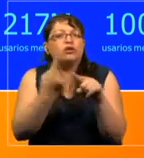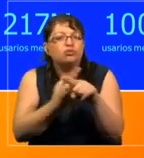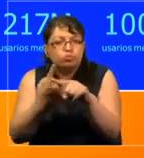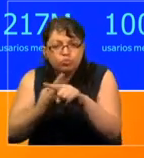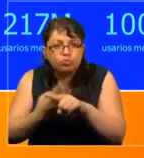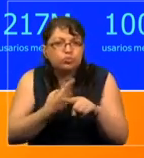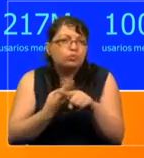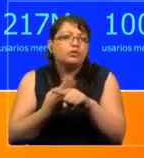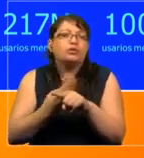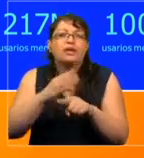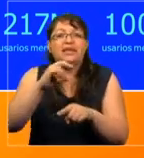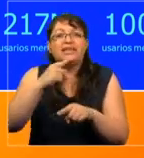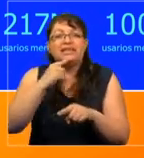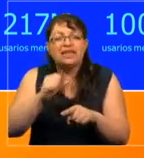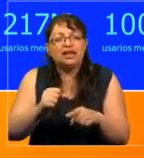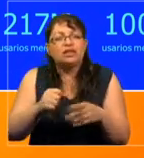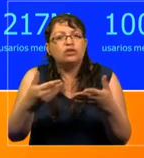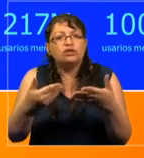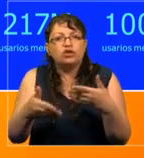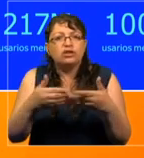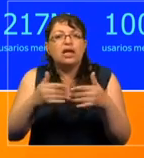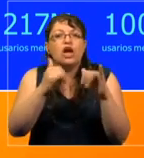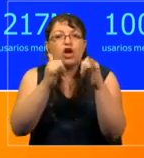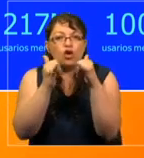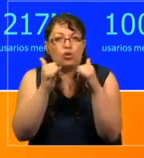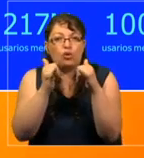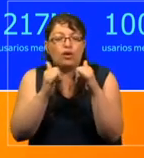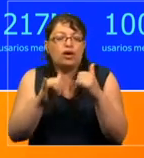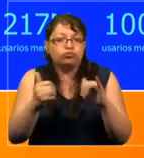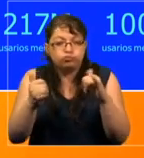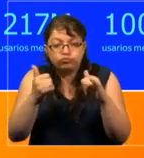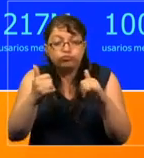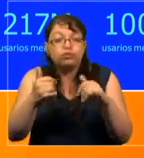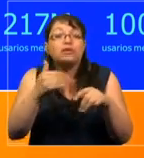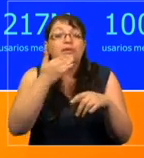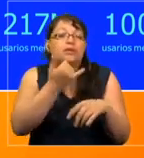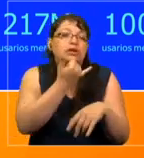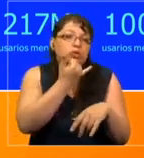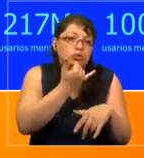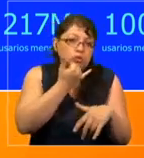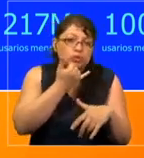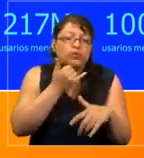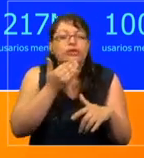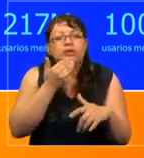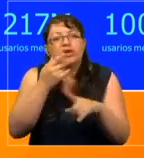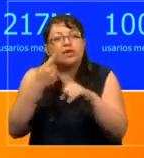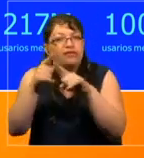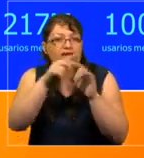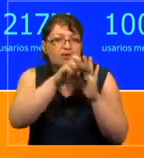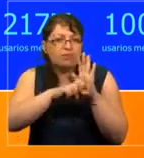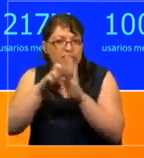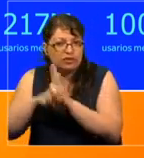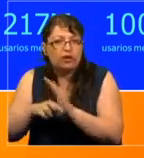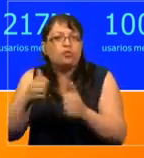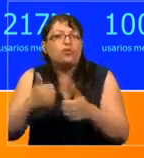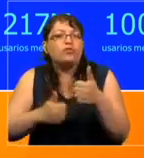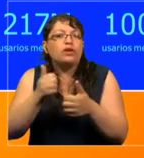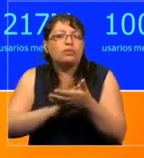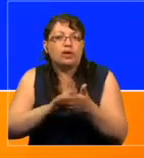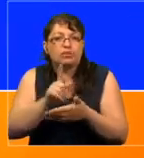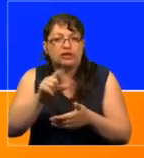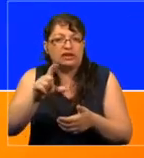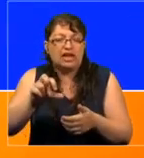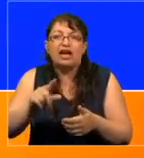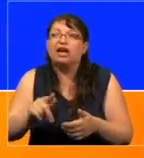que están pasando en los videojuegos, y en YouTube, y también en aplicaciones profesionales como Slack.